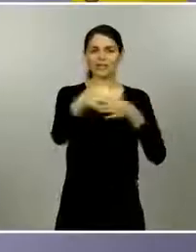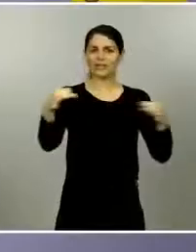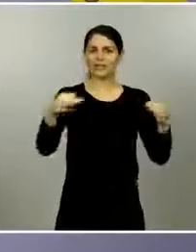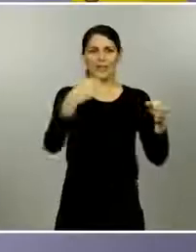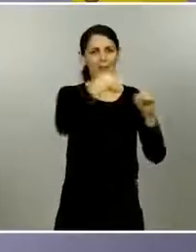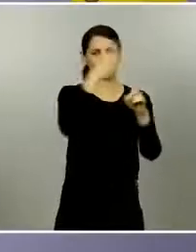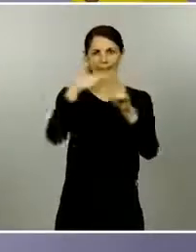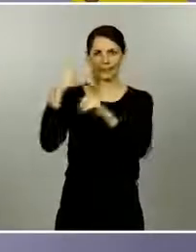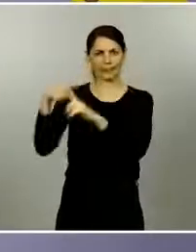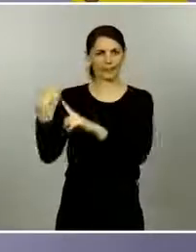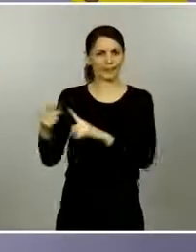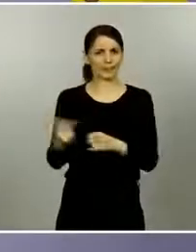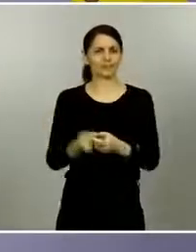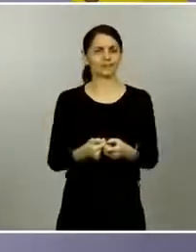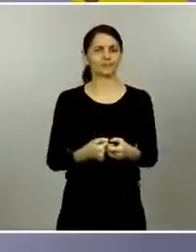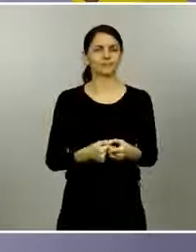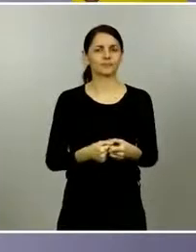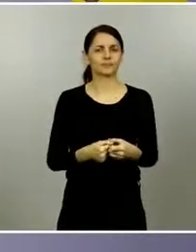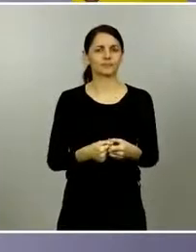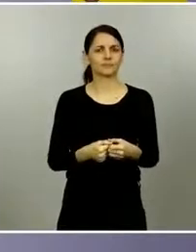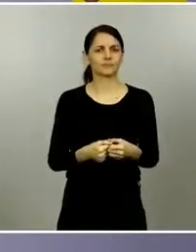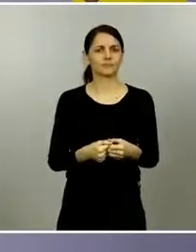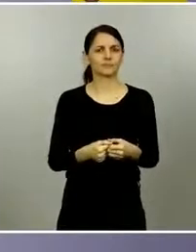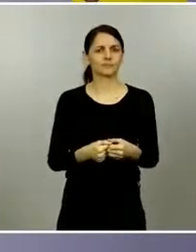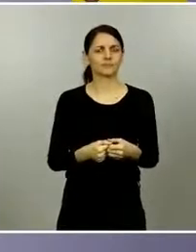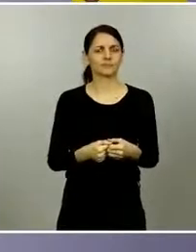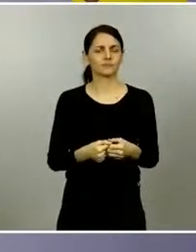comenta la televisión autonómica canaria